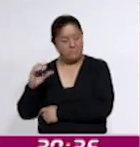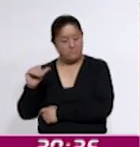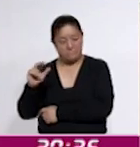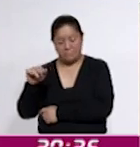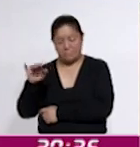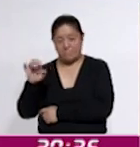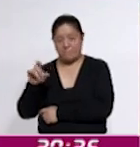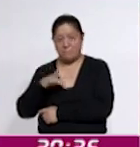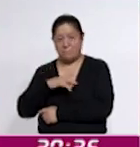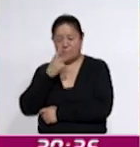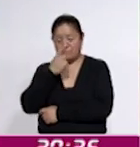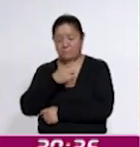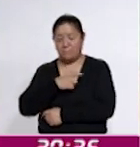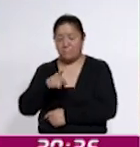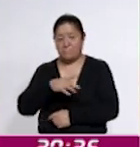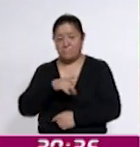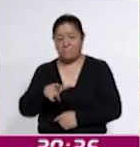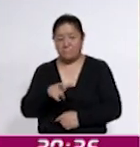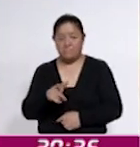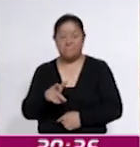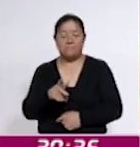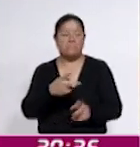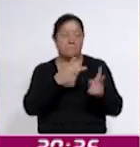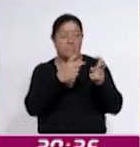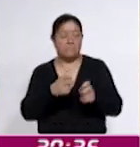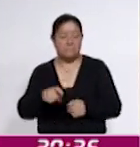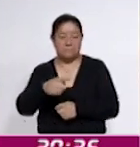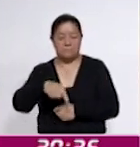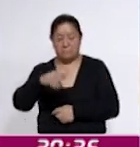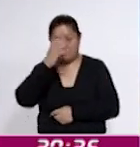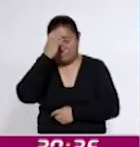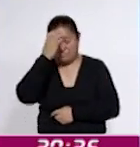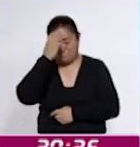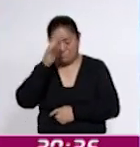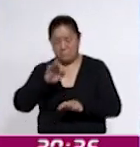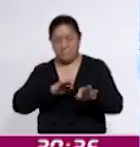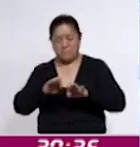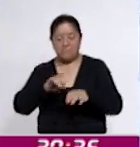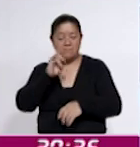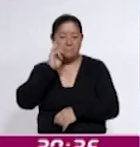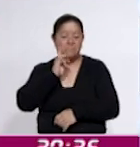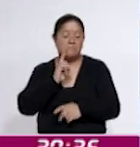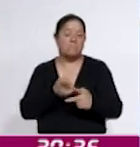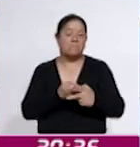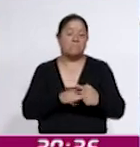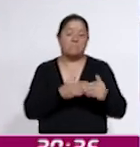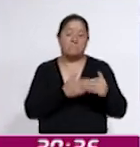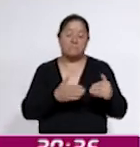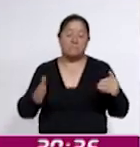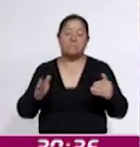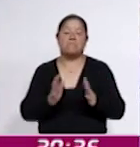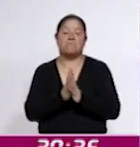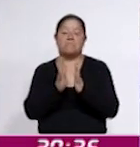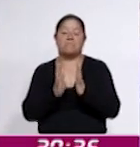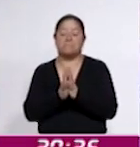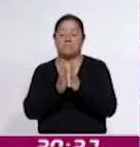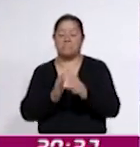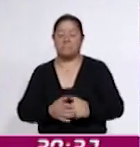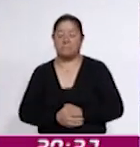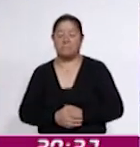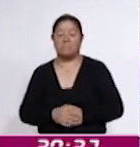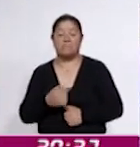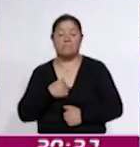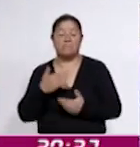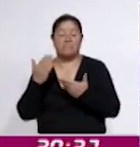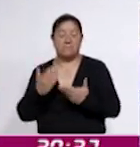Expo como una plataforma para que los visitantes conozcan el trabajo de las mujeres emprendedoras participantes. Estamos aquí en la